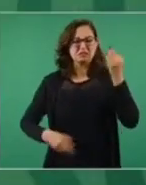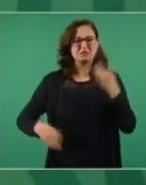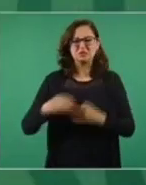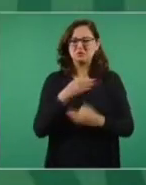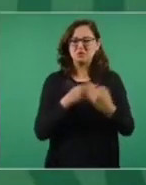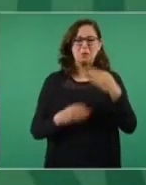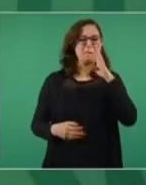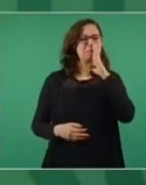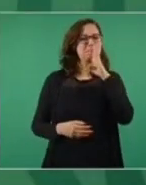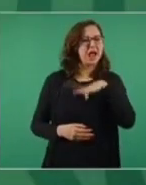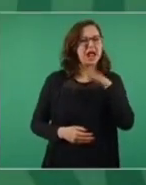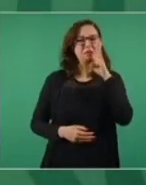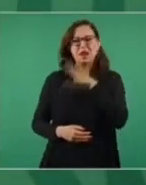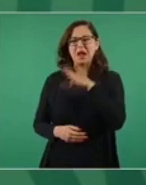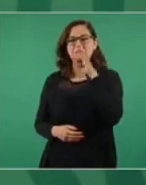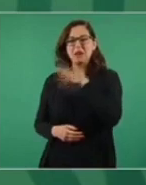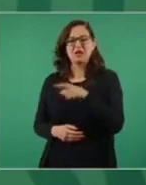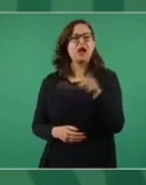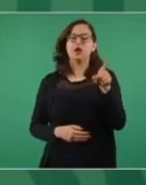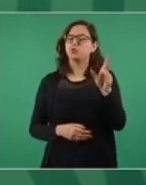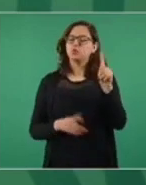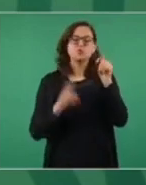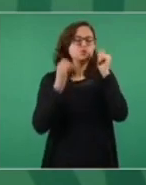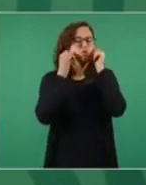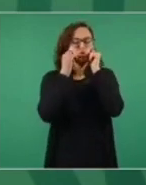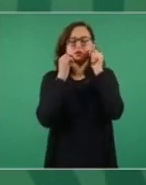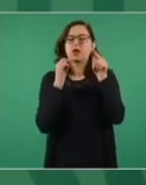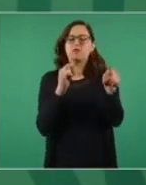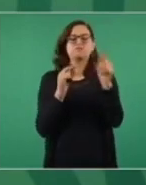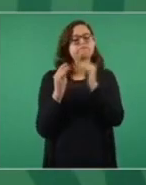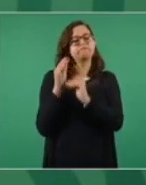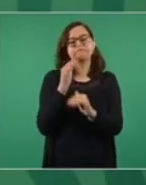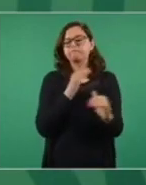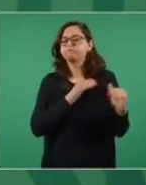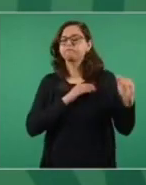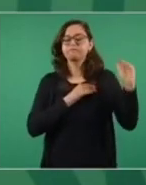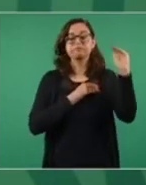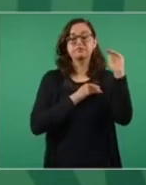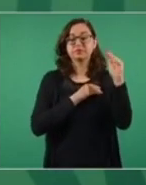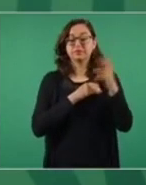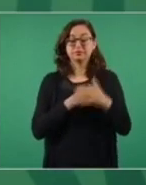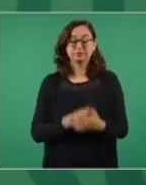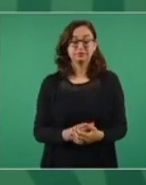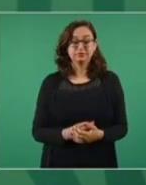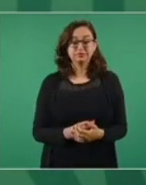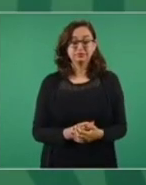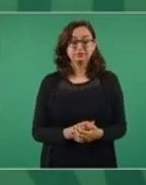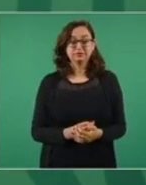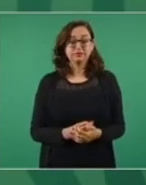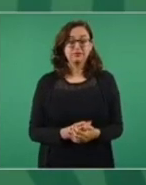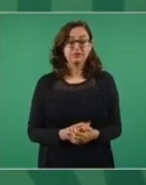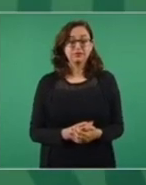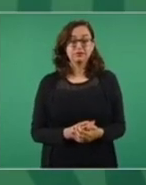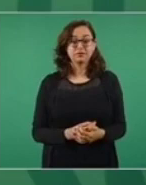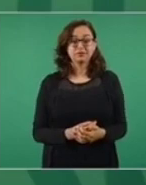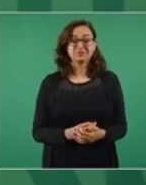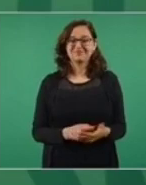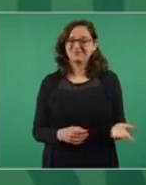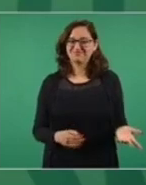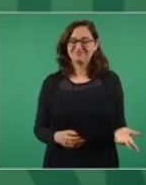candidato. Ya sea, el partido de la maestra, Vester, cualquier otro partido,